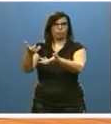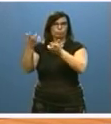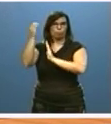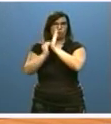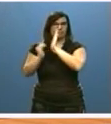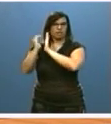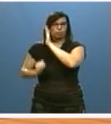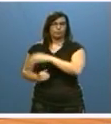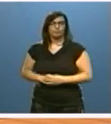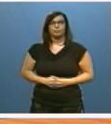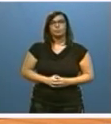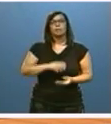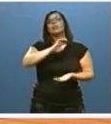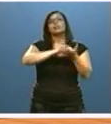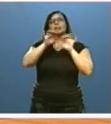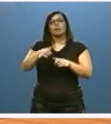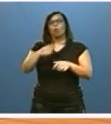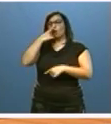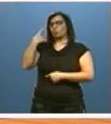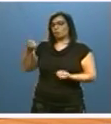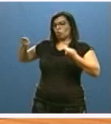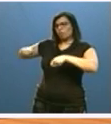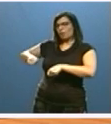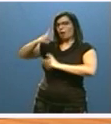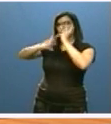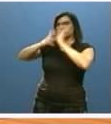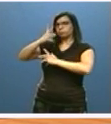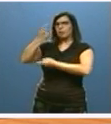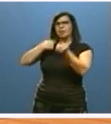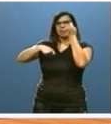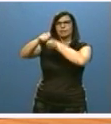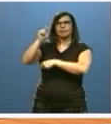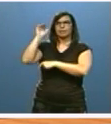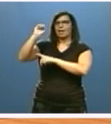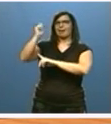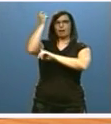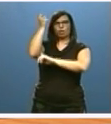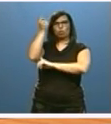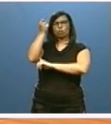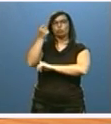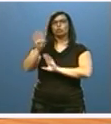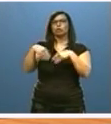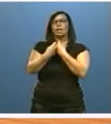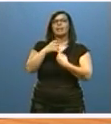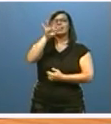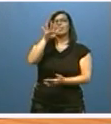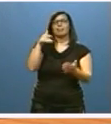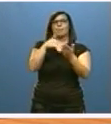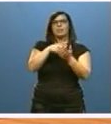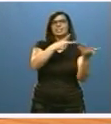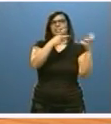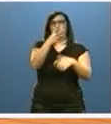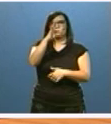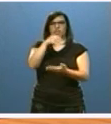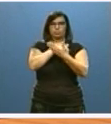Castilla y León cerró el año 2015 con un nuevo récord de exportaciones que alcanzaron los 15.740 millones de euros,